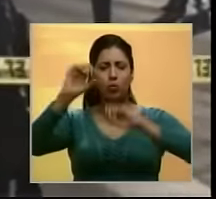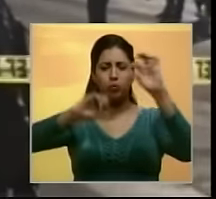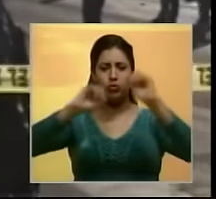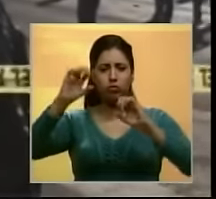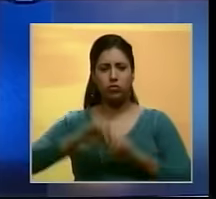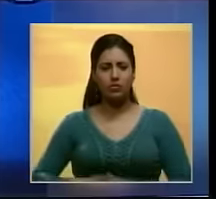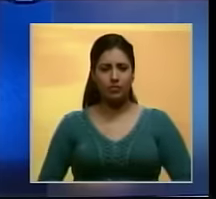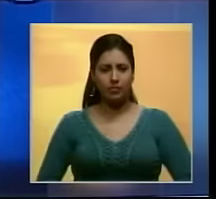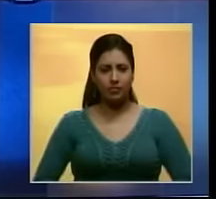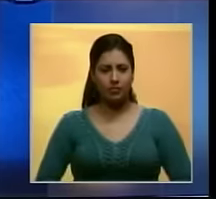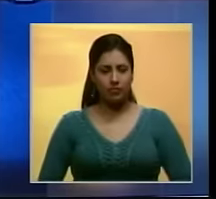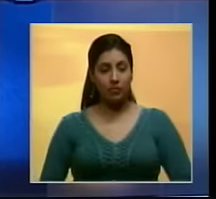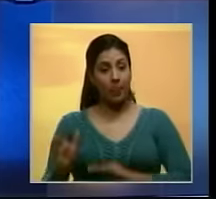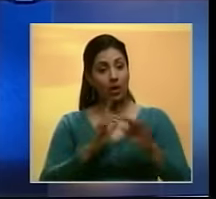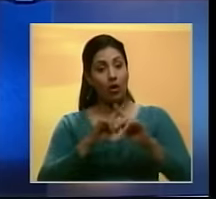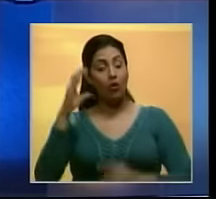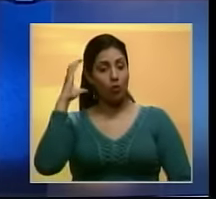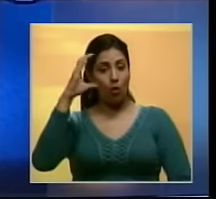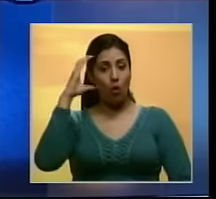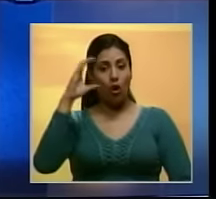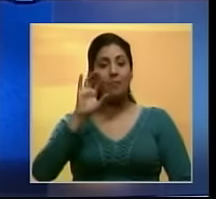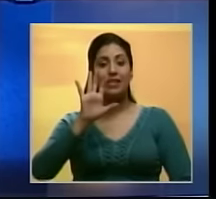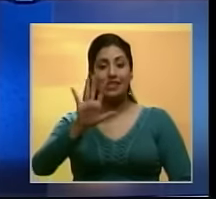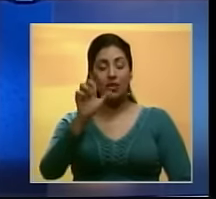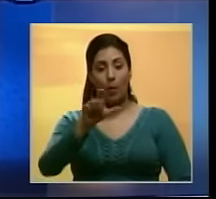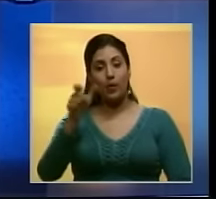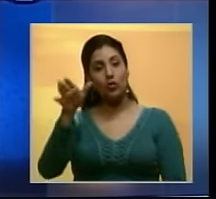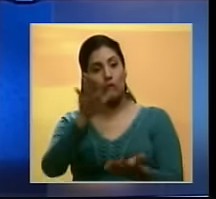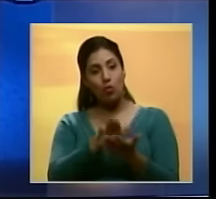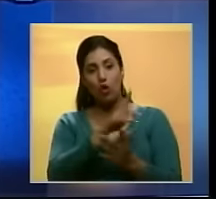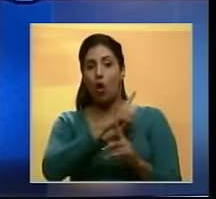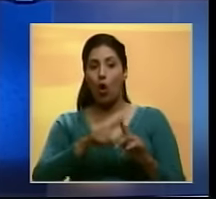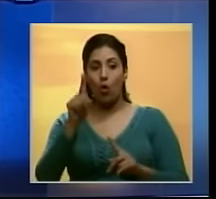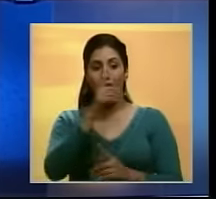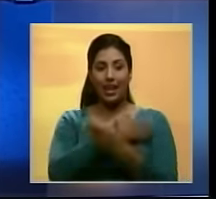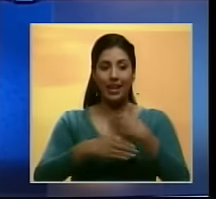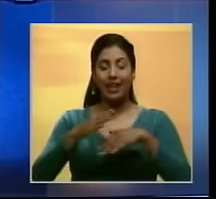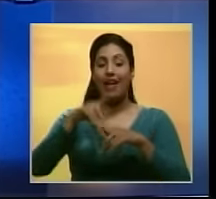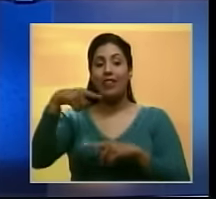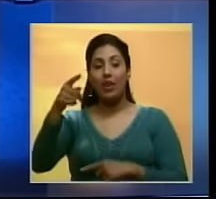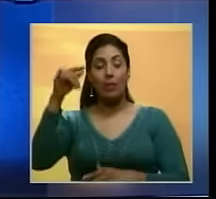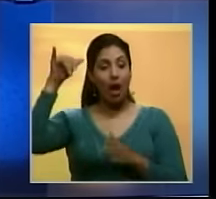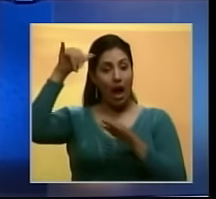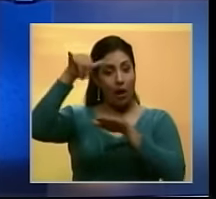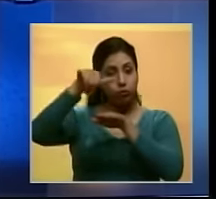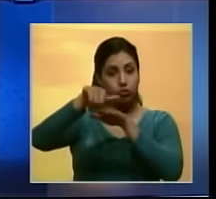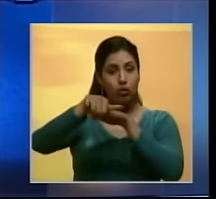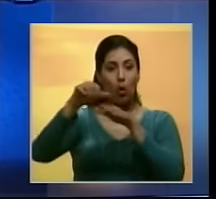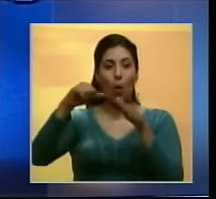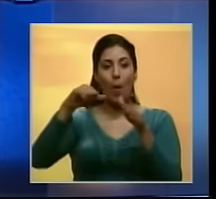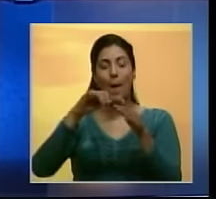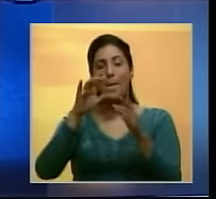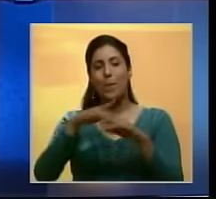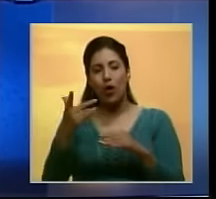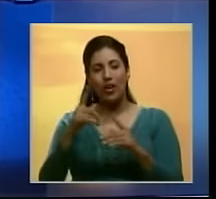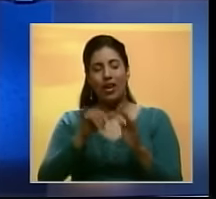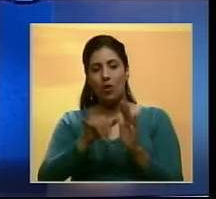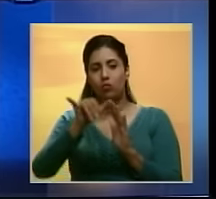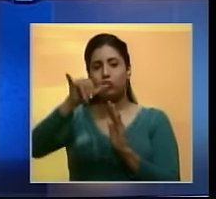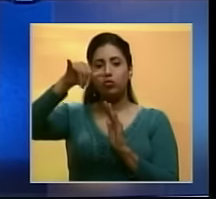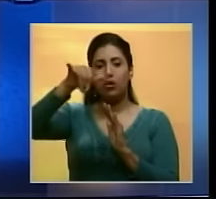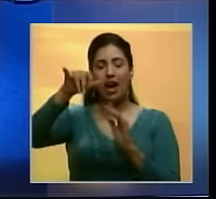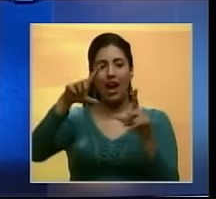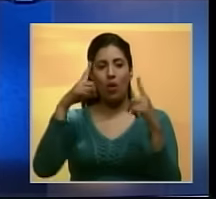ocurrido. En Colombia, cinco personas fallecieron y otra resultó herida luego de que un avión de carga se accidentara tras despegar del